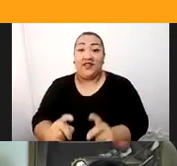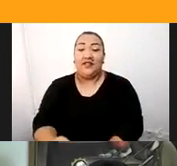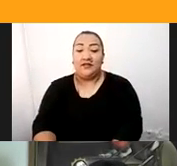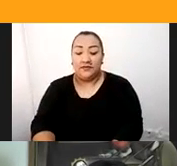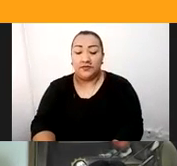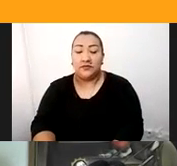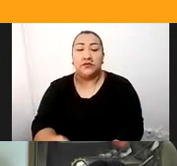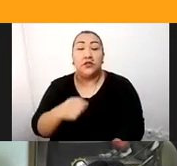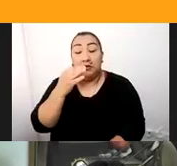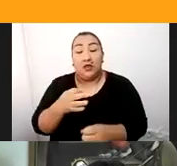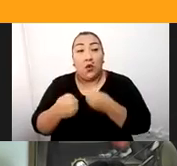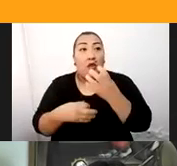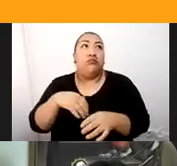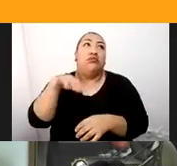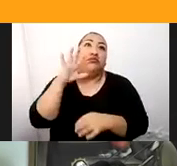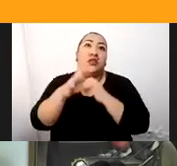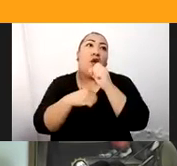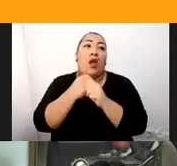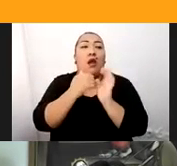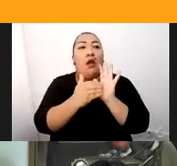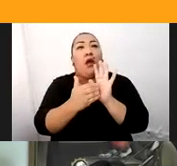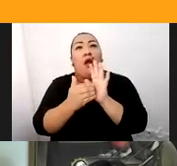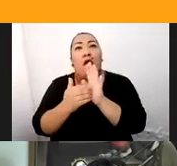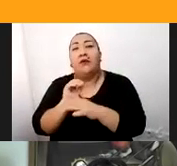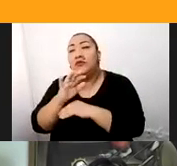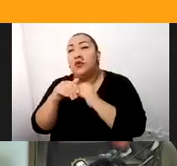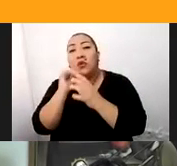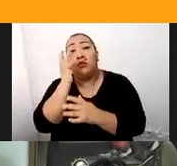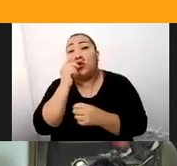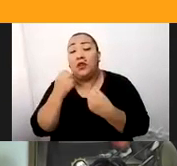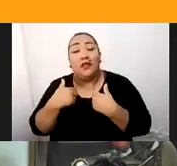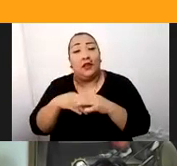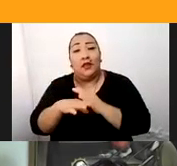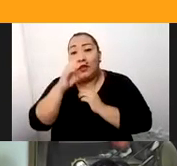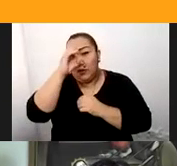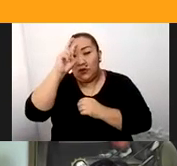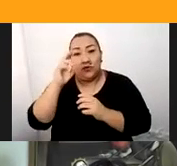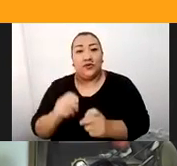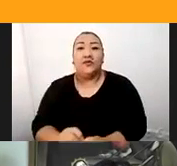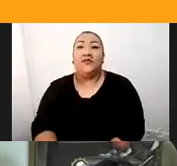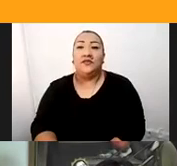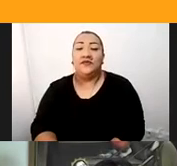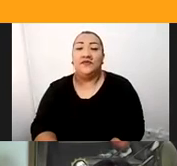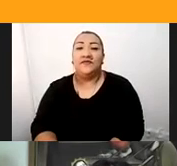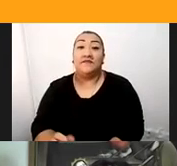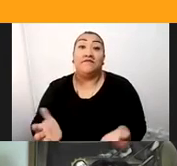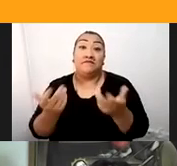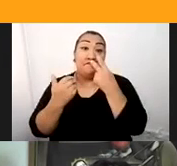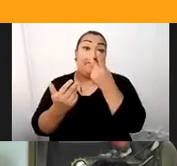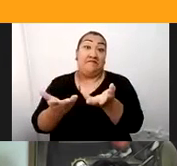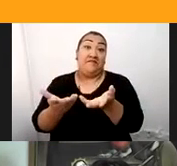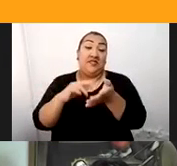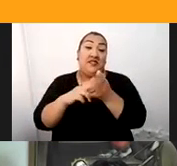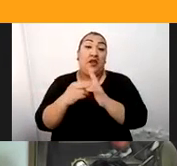pasaríamos, la verdad que cinco años para mostrarles toda la belleza paisajística que tenemos en el Cusco. Y como han podido ver, Cusco no solamente